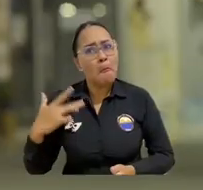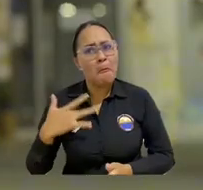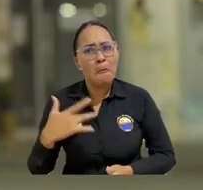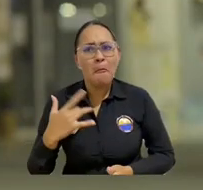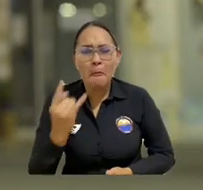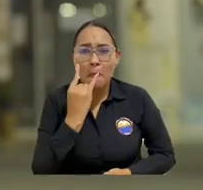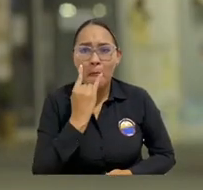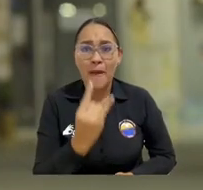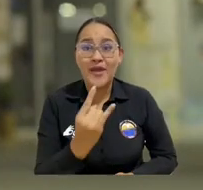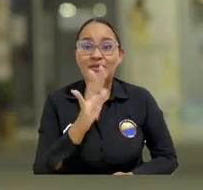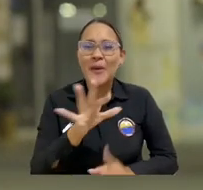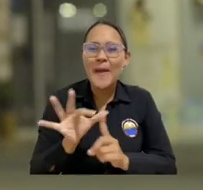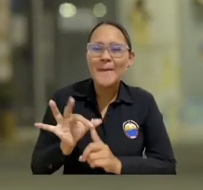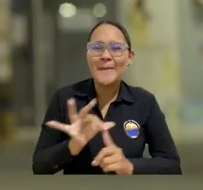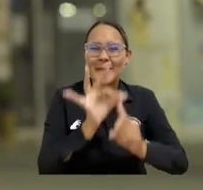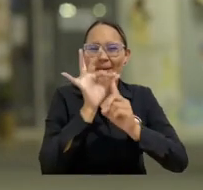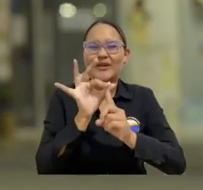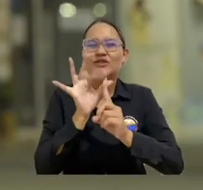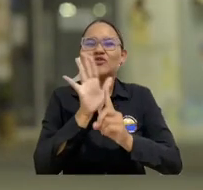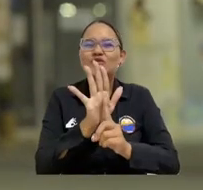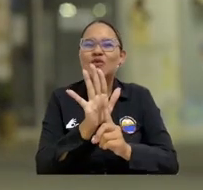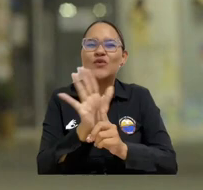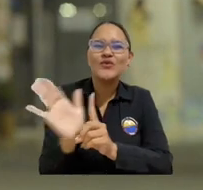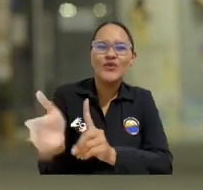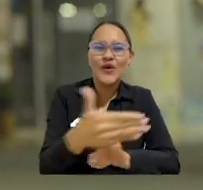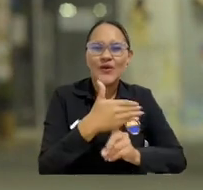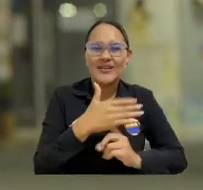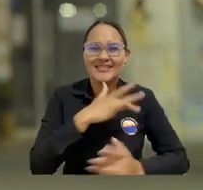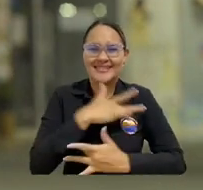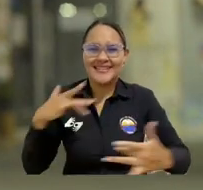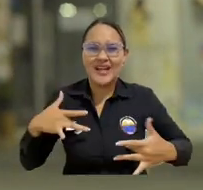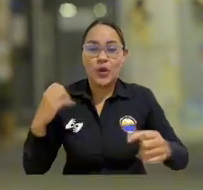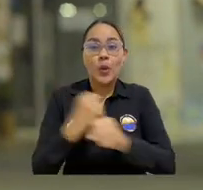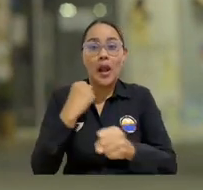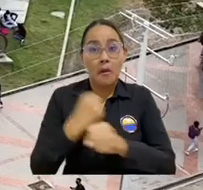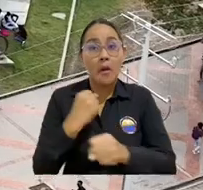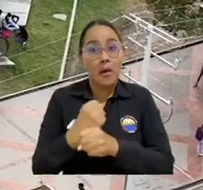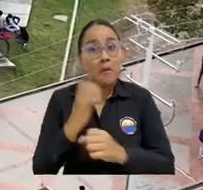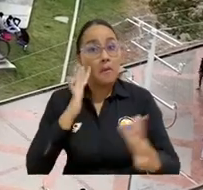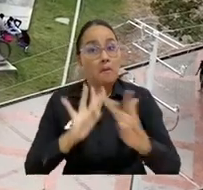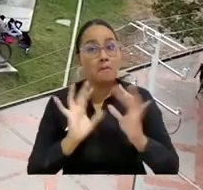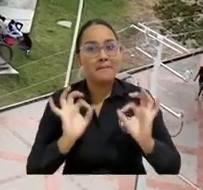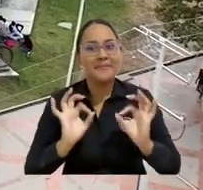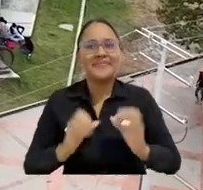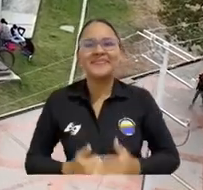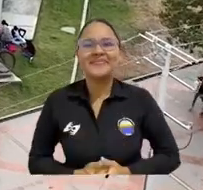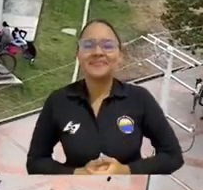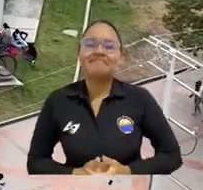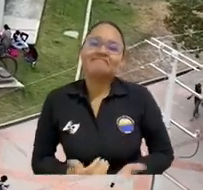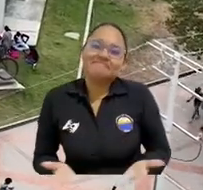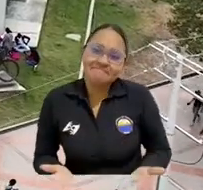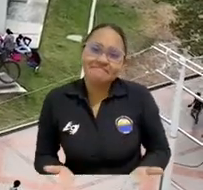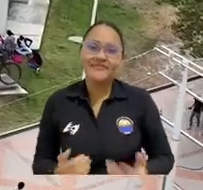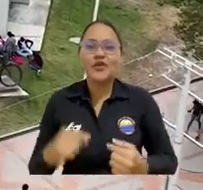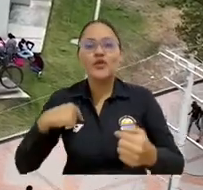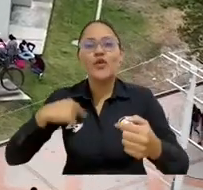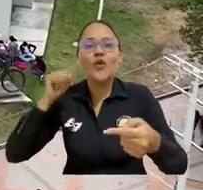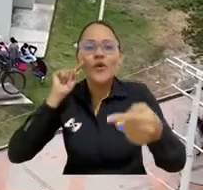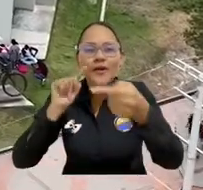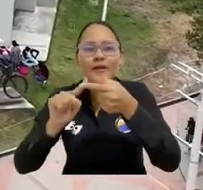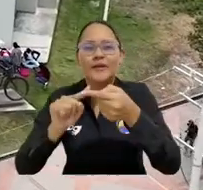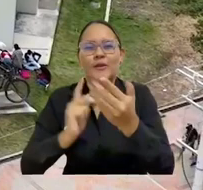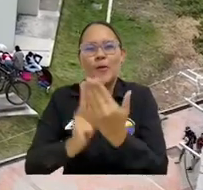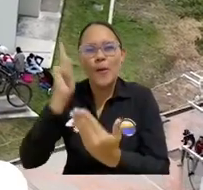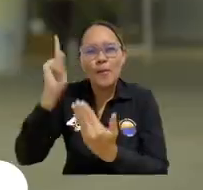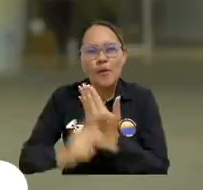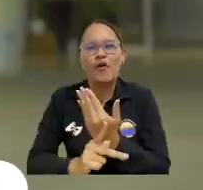Me pareció interesante escoger la especialización en seguridad de salud en el trabajo y todo lo que ocurra en relación a esto. Y mi